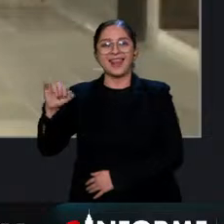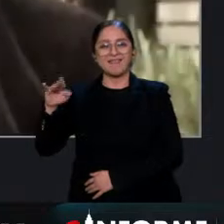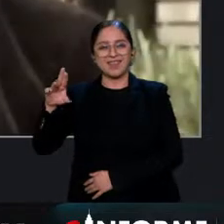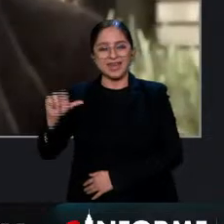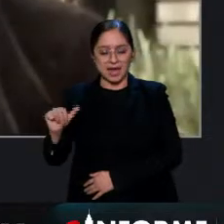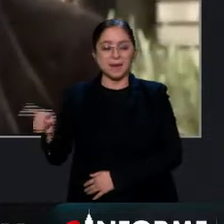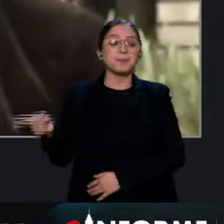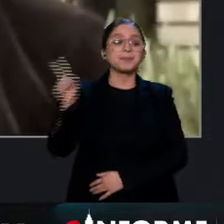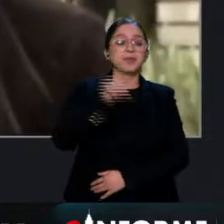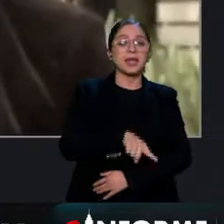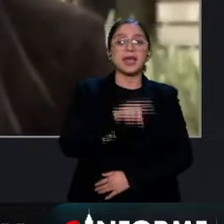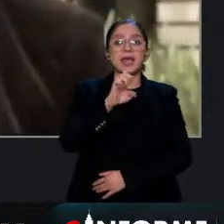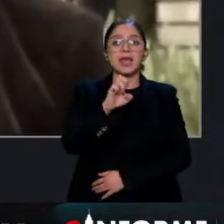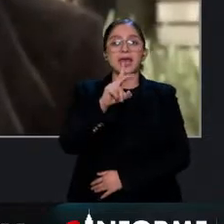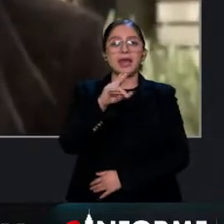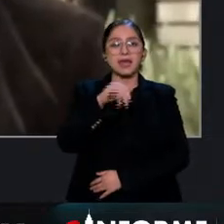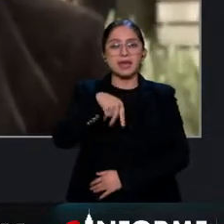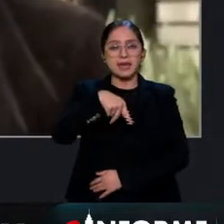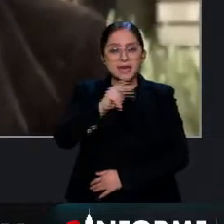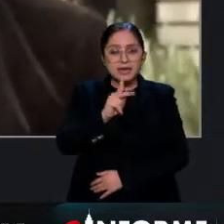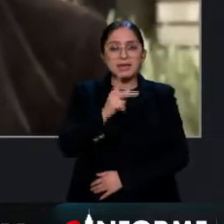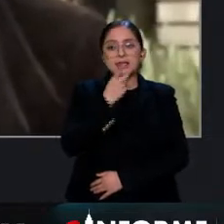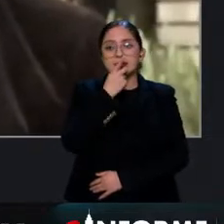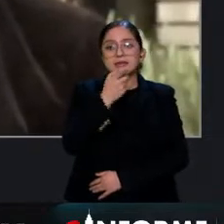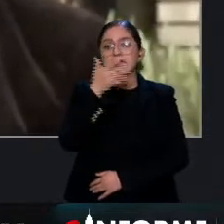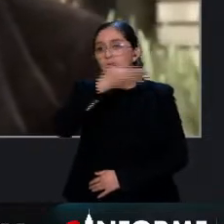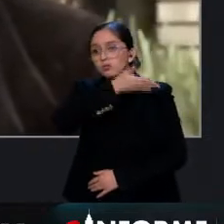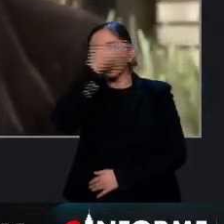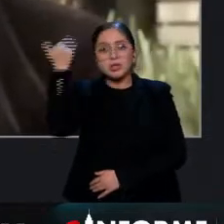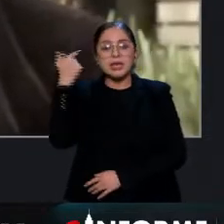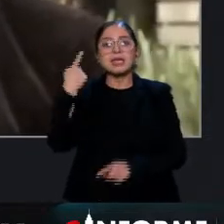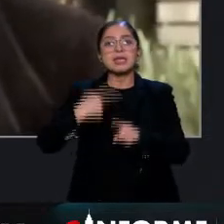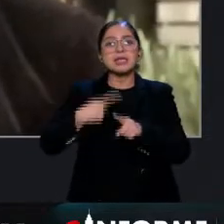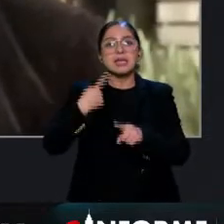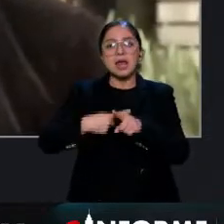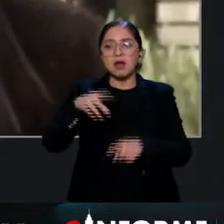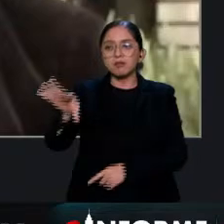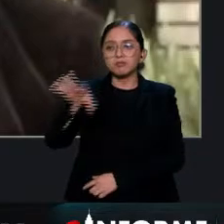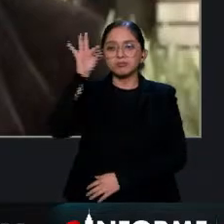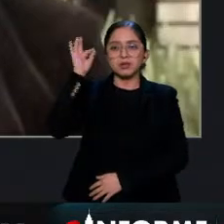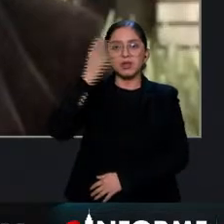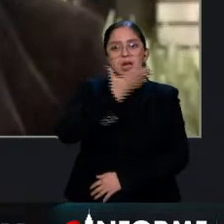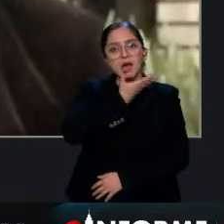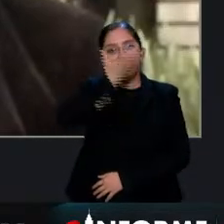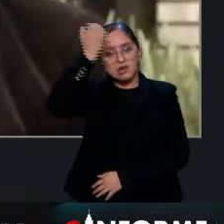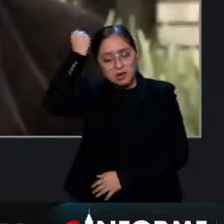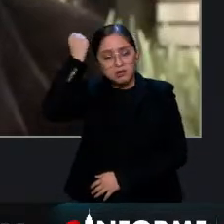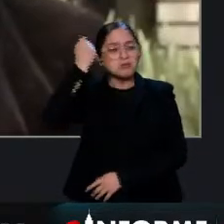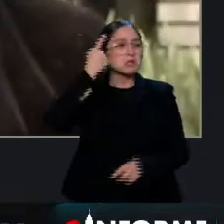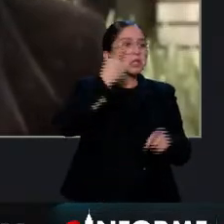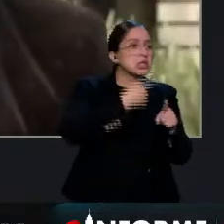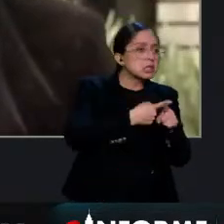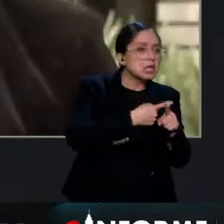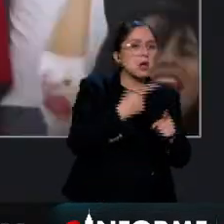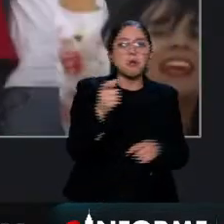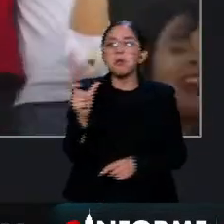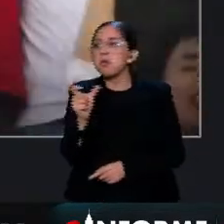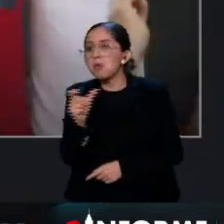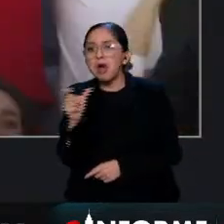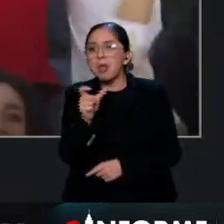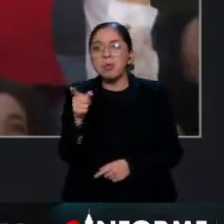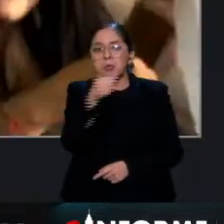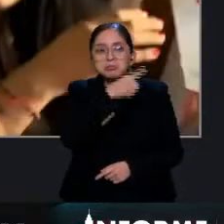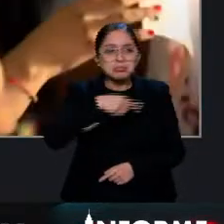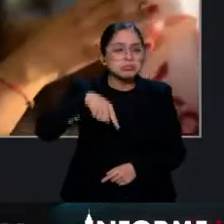Sevilla, descartó la encuesta como vía para elegir a su candidata o candidato, pero tampoco reveló quién o cuándo va a ser el anuncio de su mejor